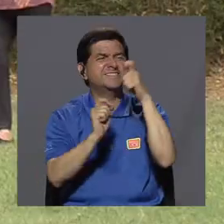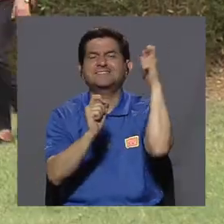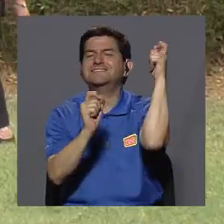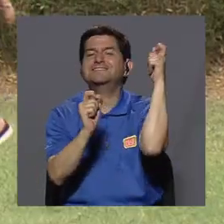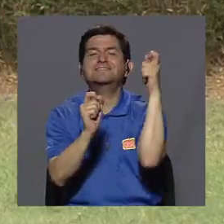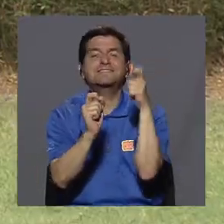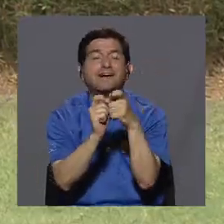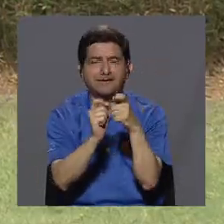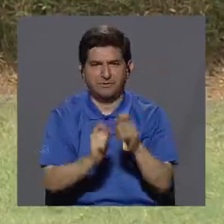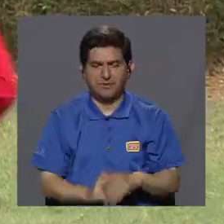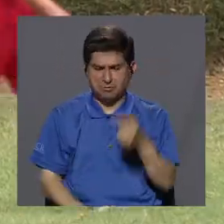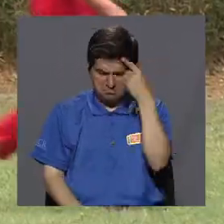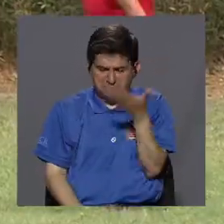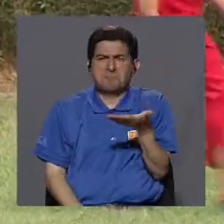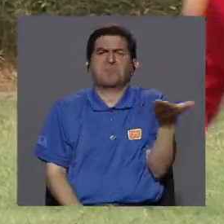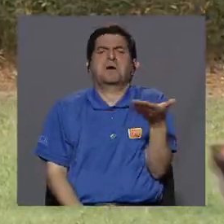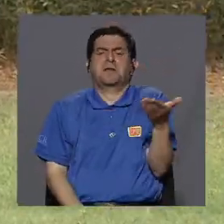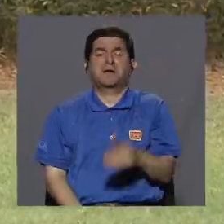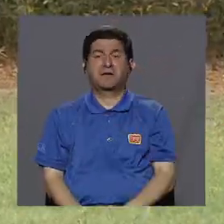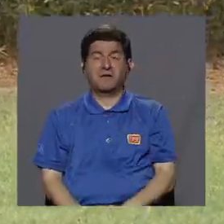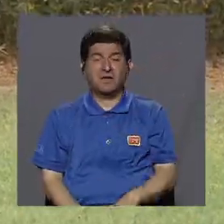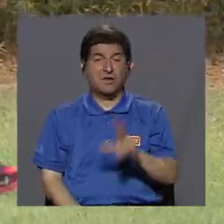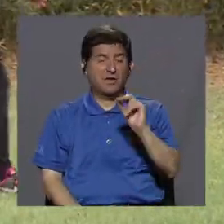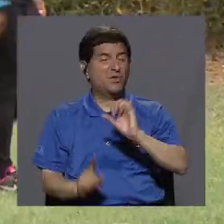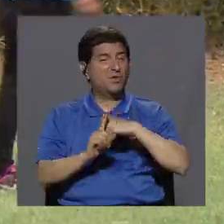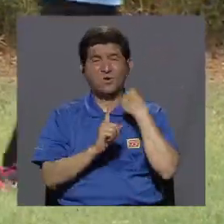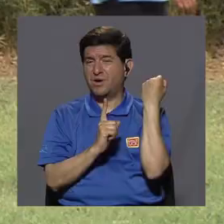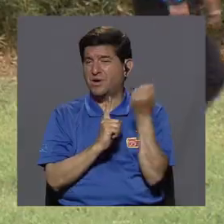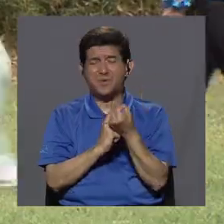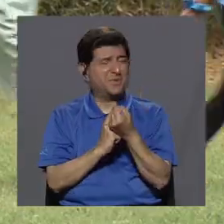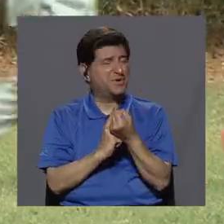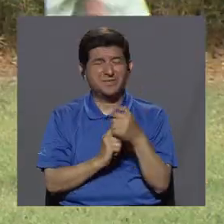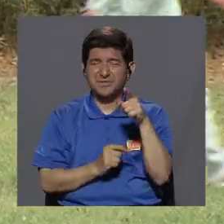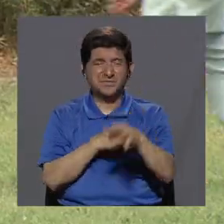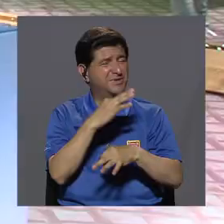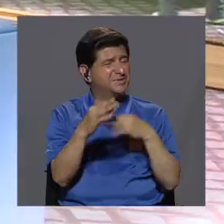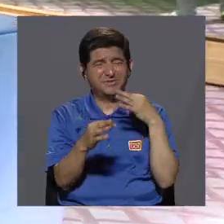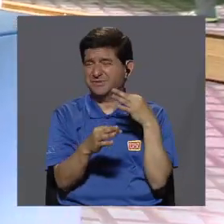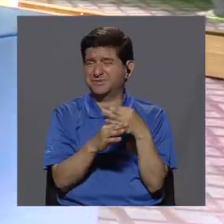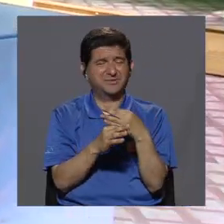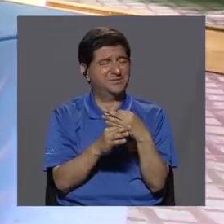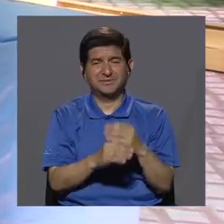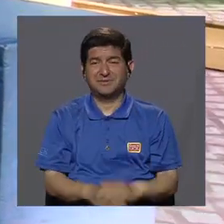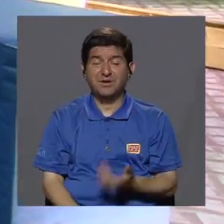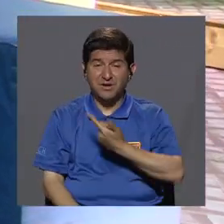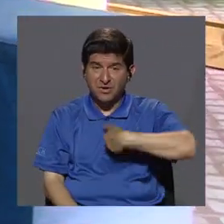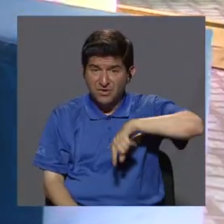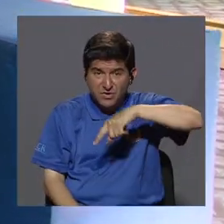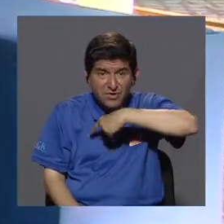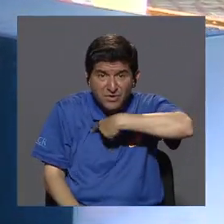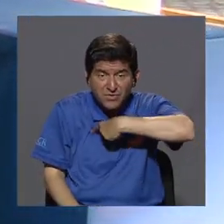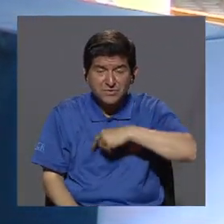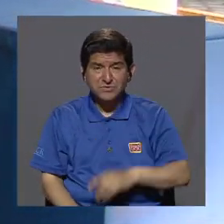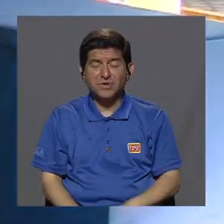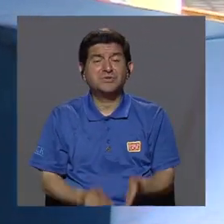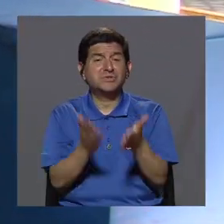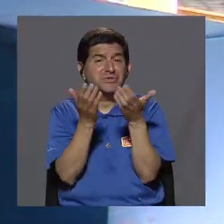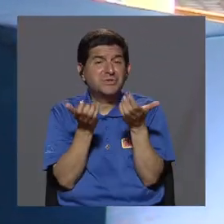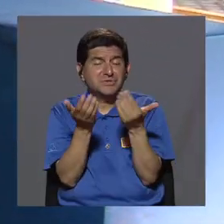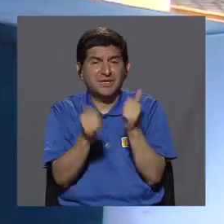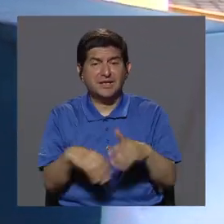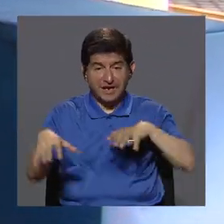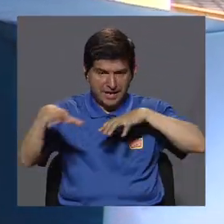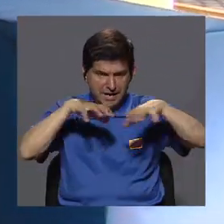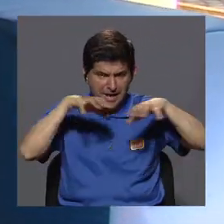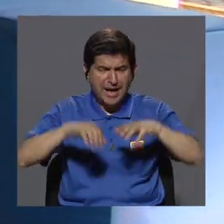Concretas para no llegar a esto. No llegar a esto, porque eso es lo que nosotros queremos.